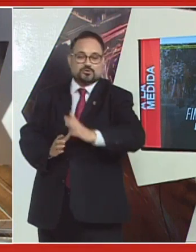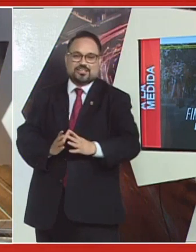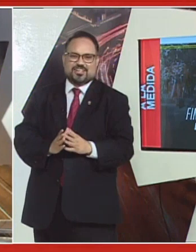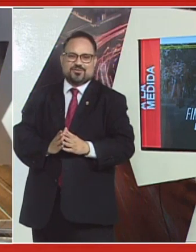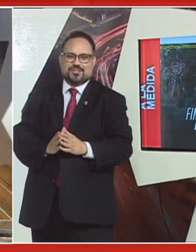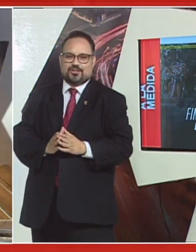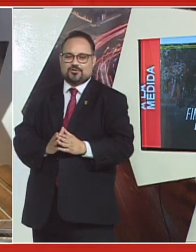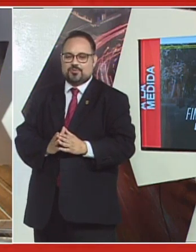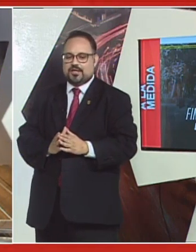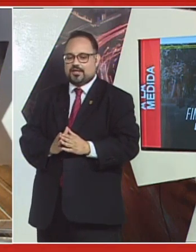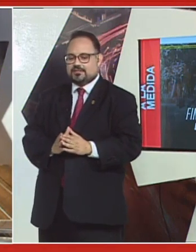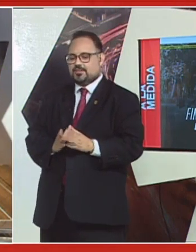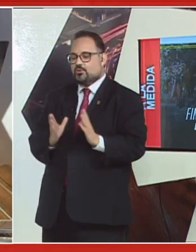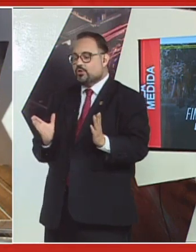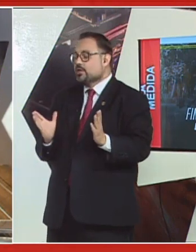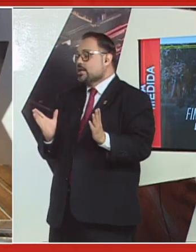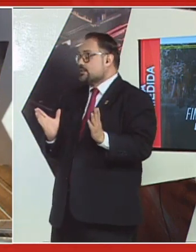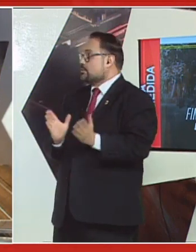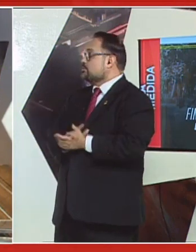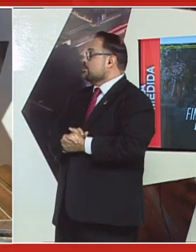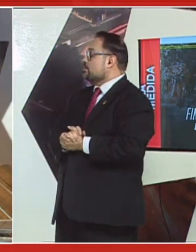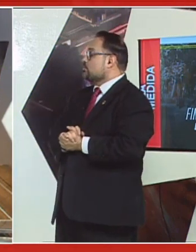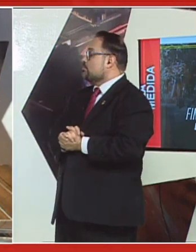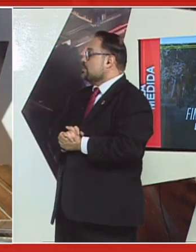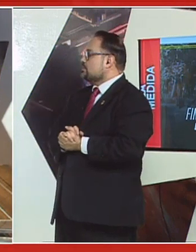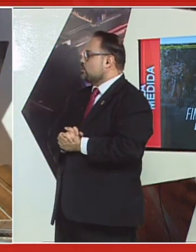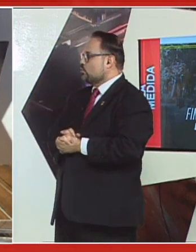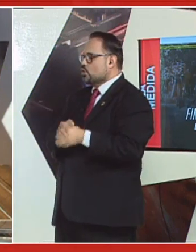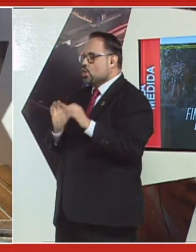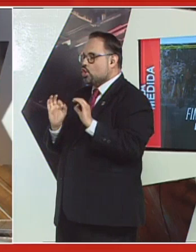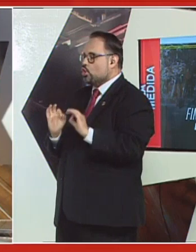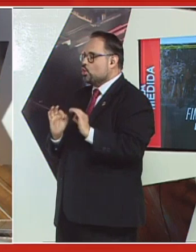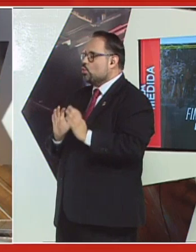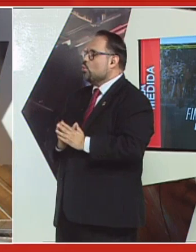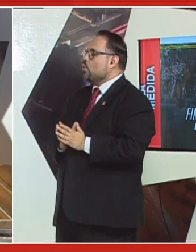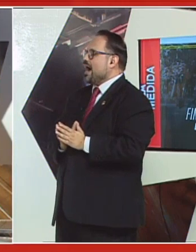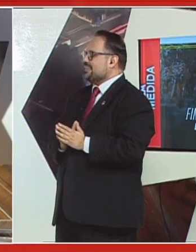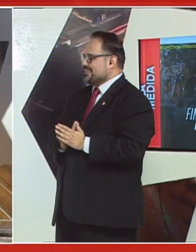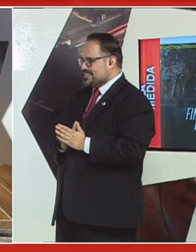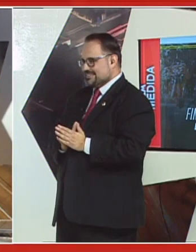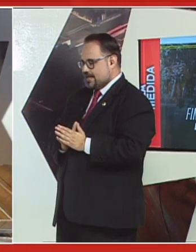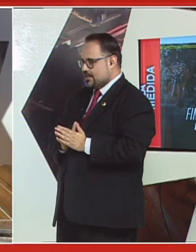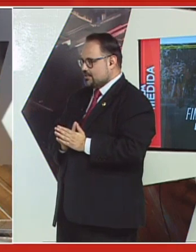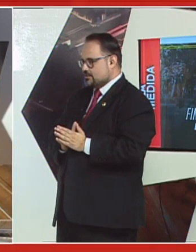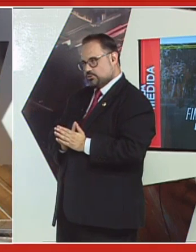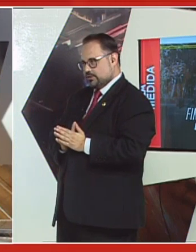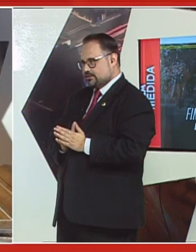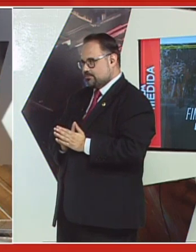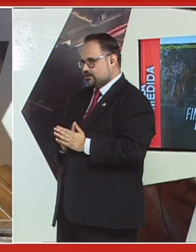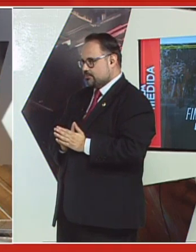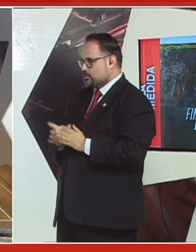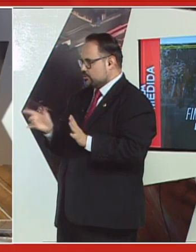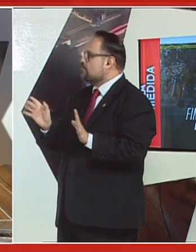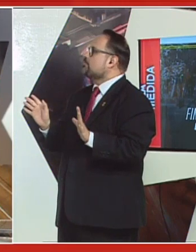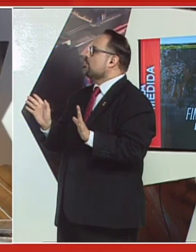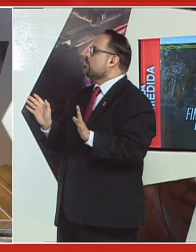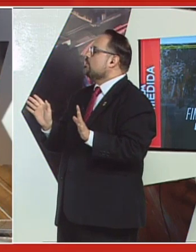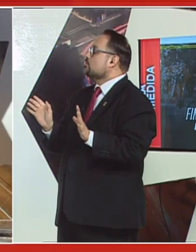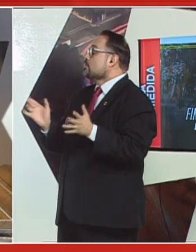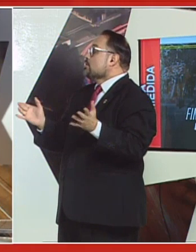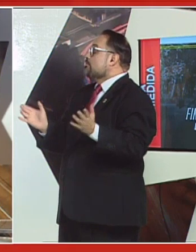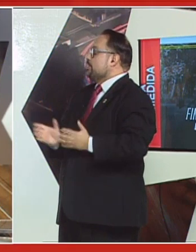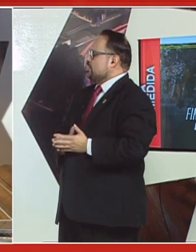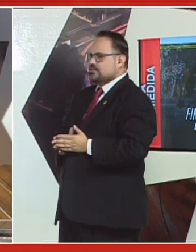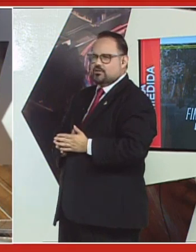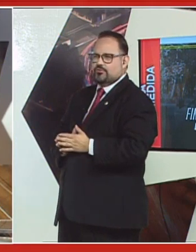ti y para usted, televidente, que nos ve en casa. Hoy estamos iniciando el mes de junio con tres análisis, tres temas tremendos. Y el primero